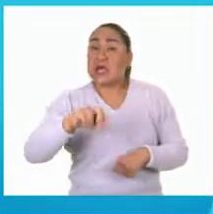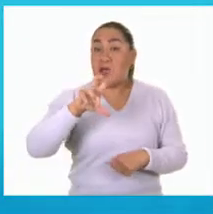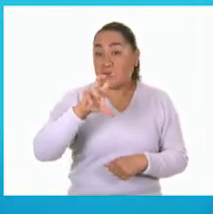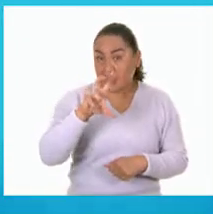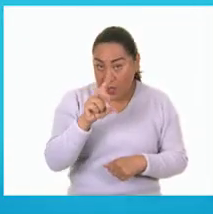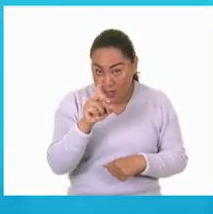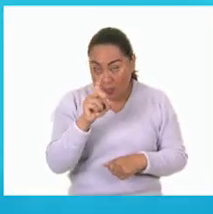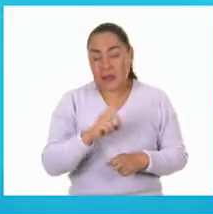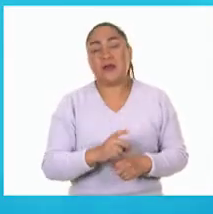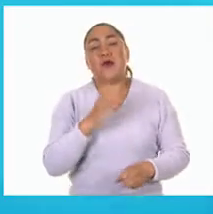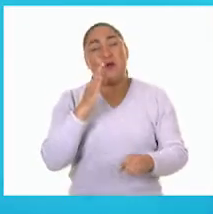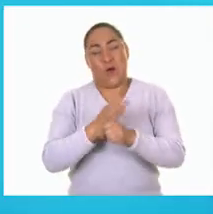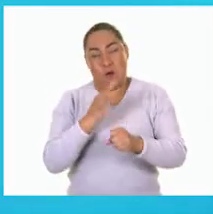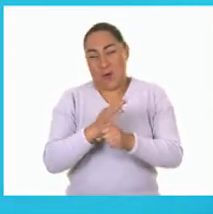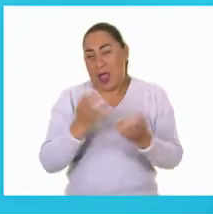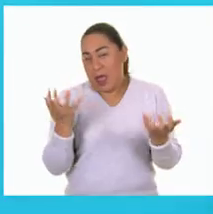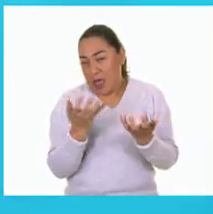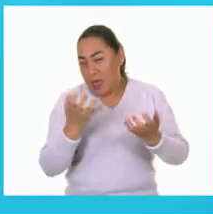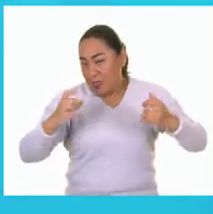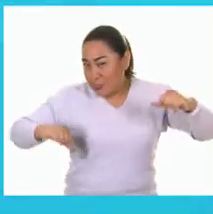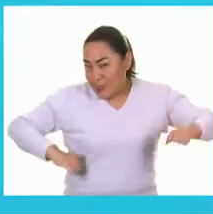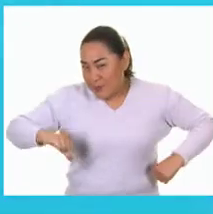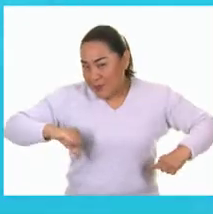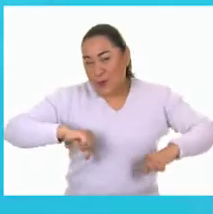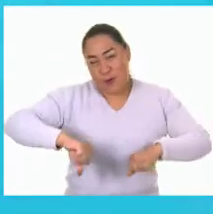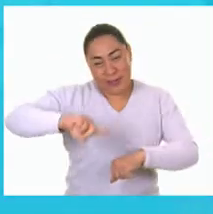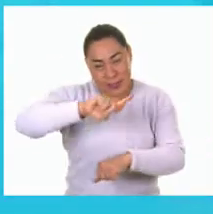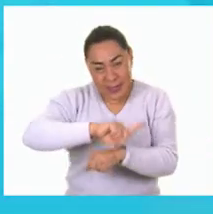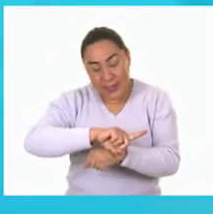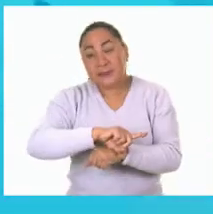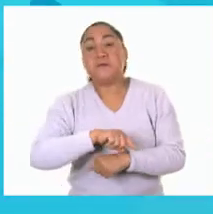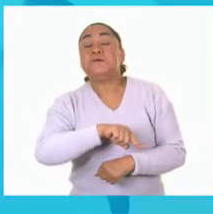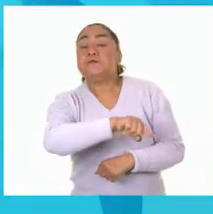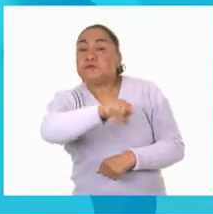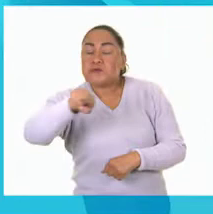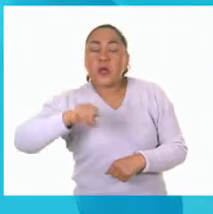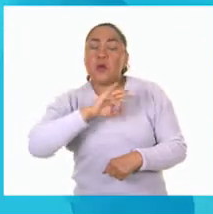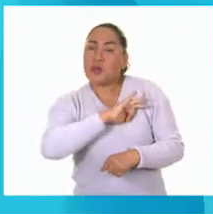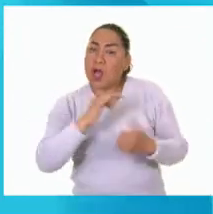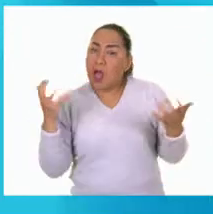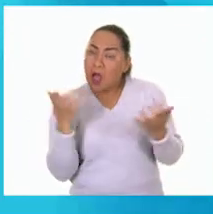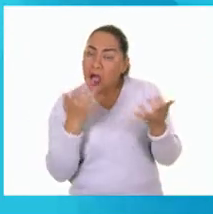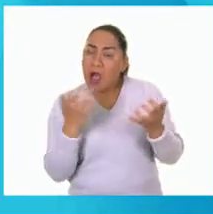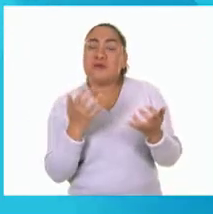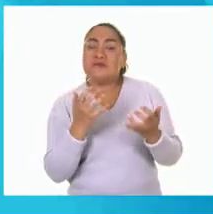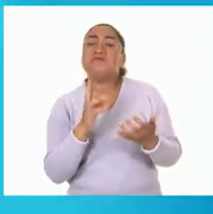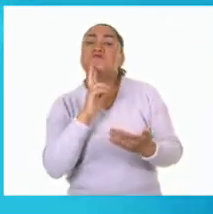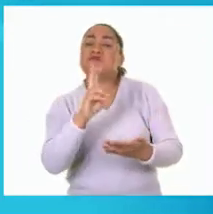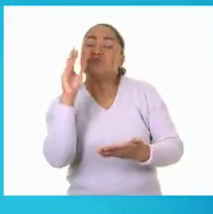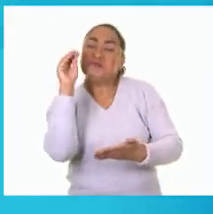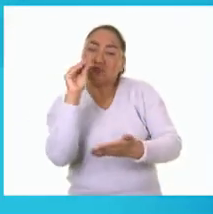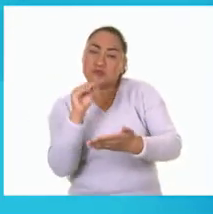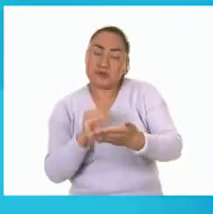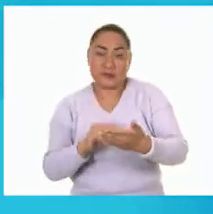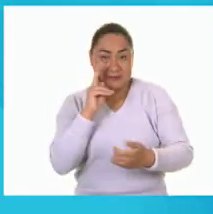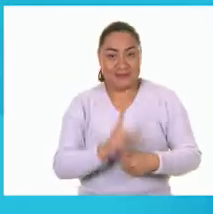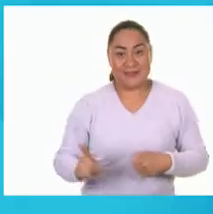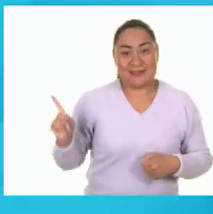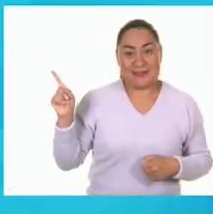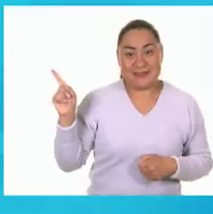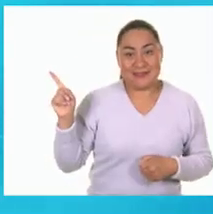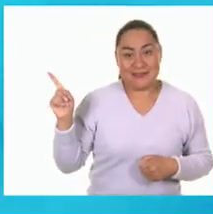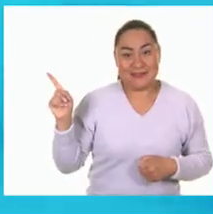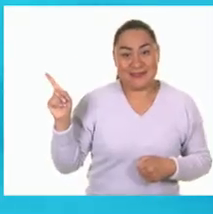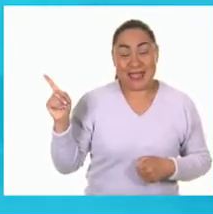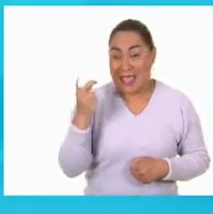Porque con las actividades que vamos a realizar el día de hoy, ustedes van a poder resolver esa actividad. Ahí está la página, niñas y niños,